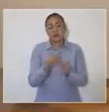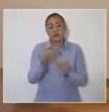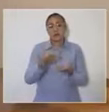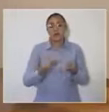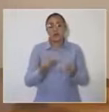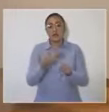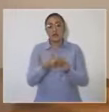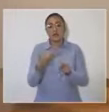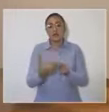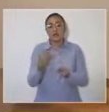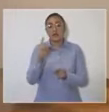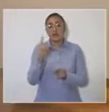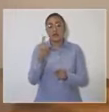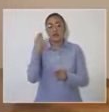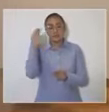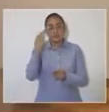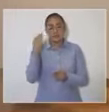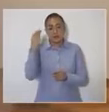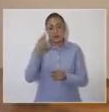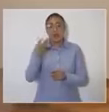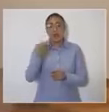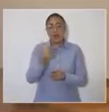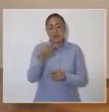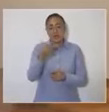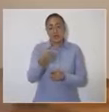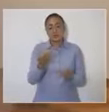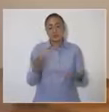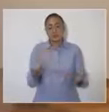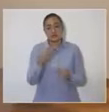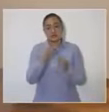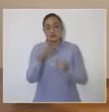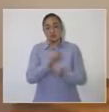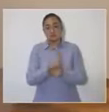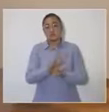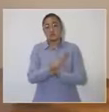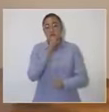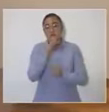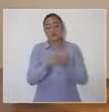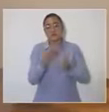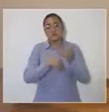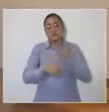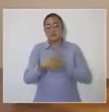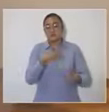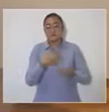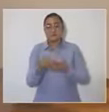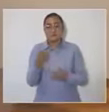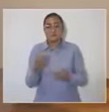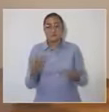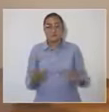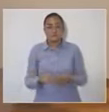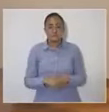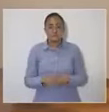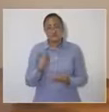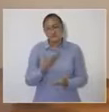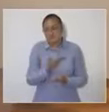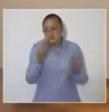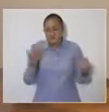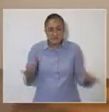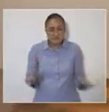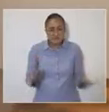gastando hasta el 31 de marzo y ahí el último día tienen que estar concluidas todas las obras. No sé, ver,